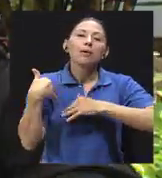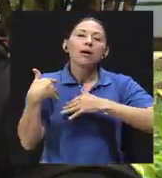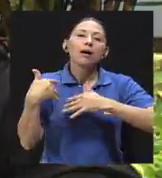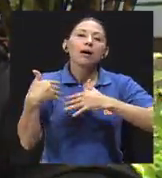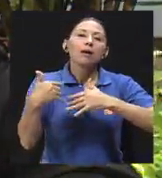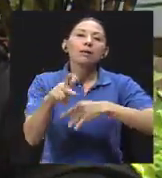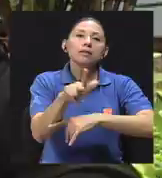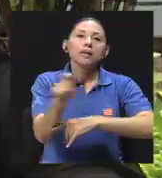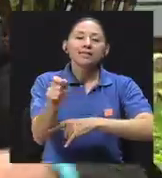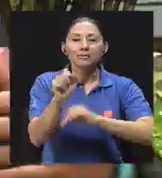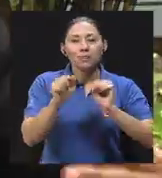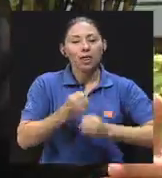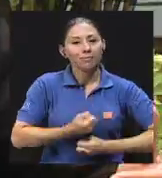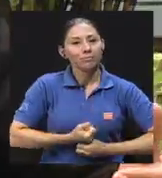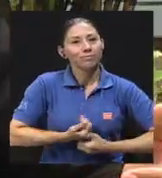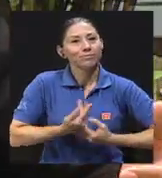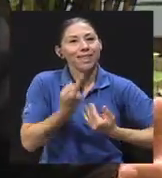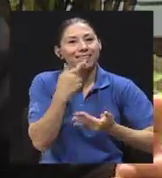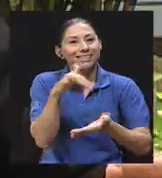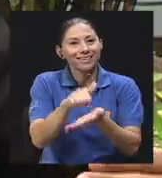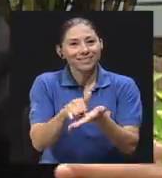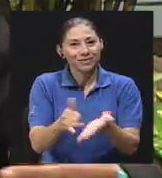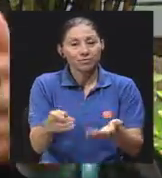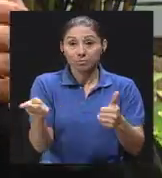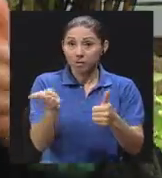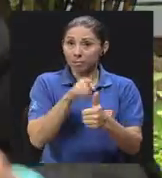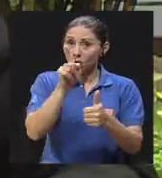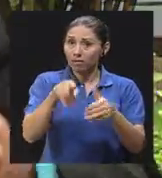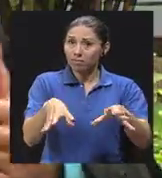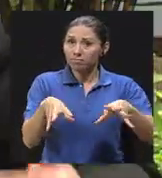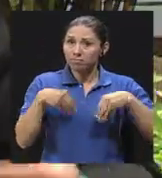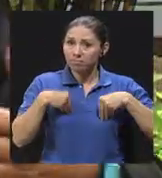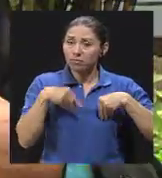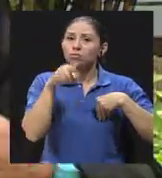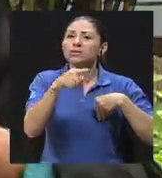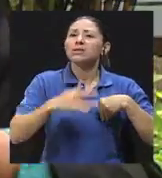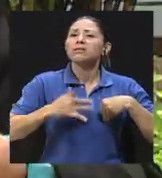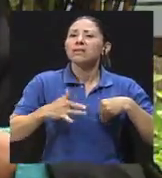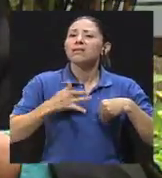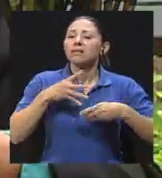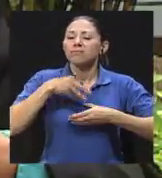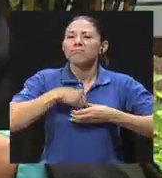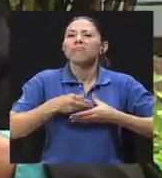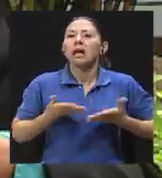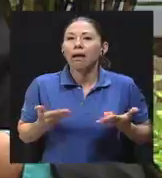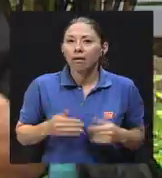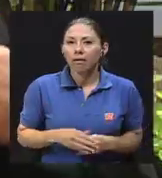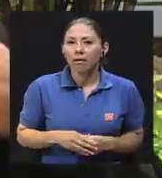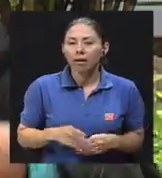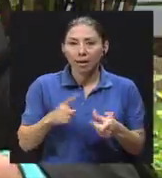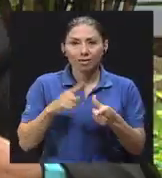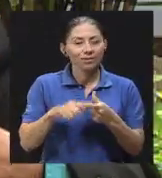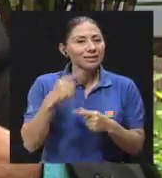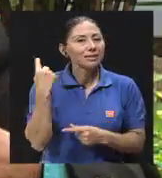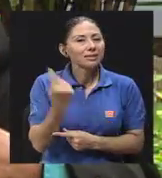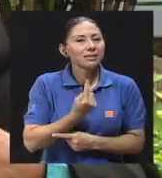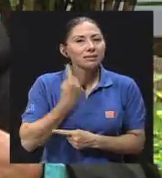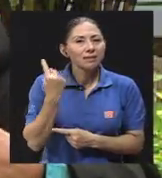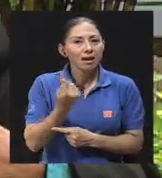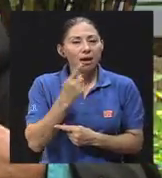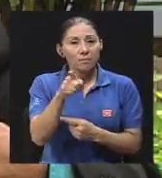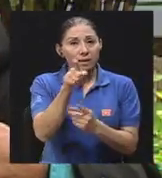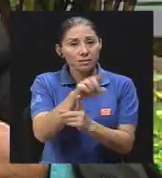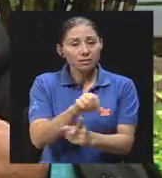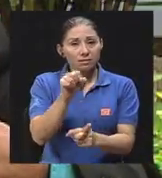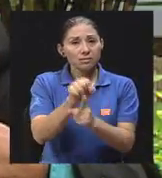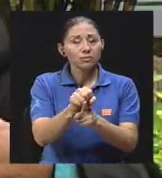llegar y decir eso. Pero lo primero que tiene que reconocer es cómo es, qué es lo que usted sintió. Y entonces siempre, frente a